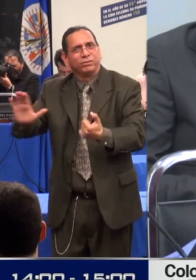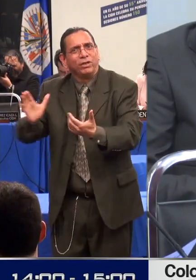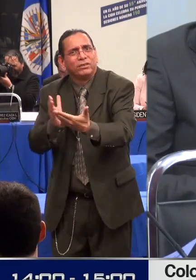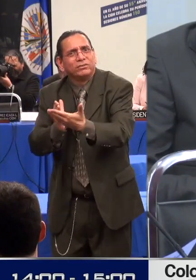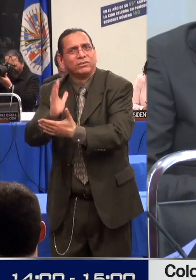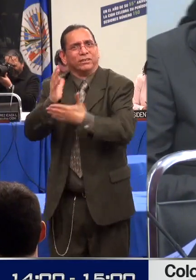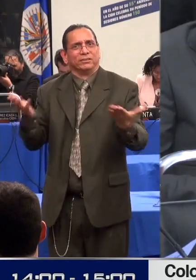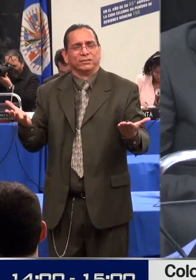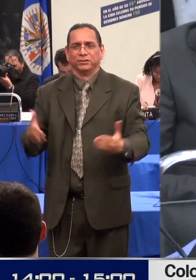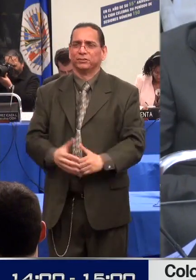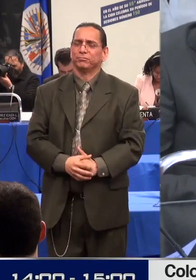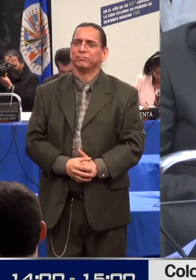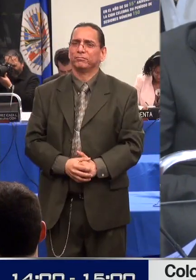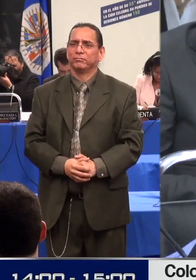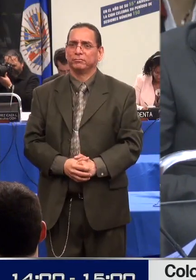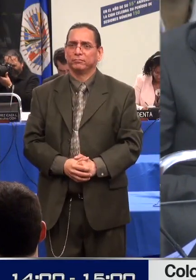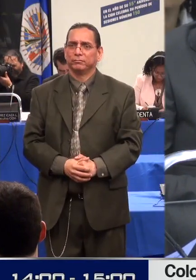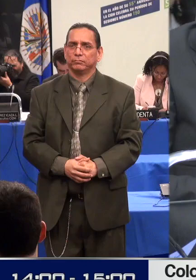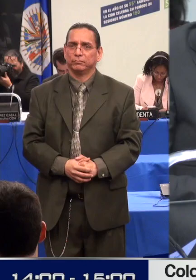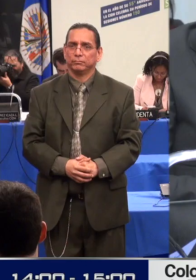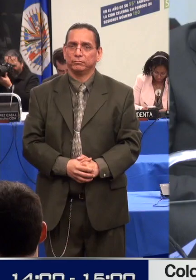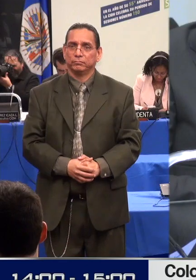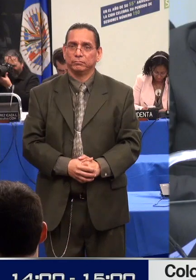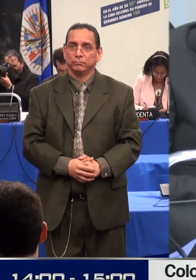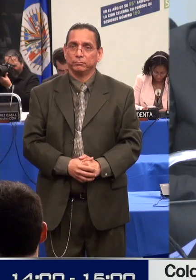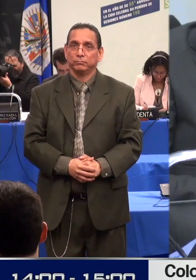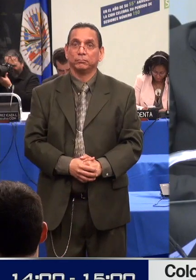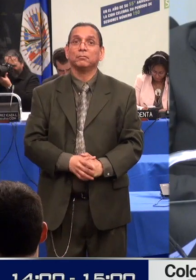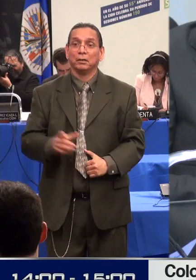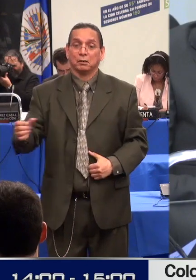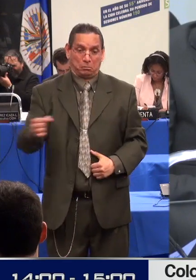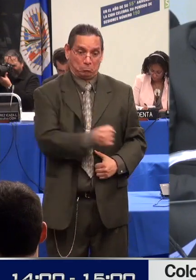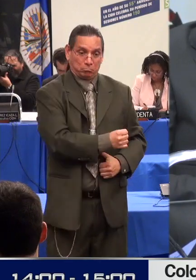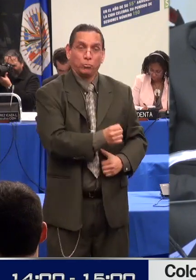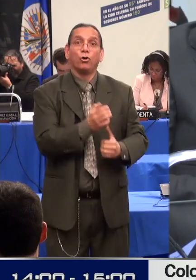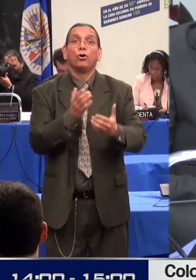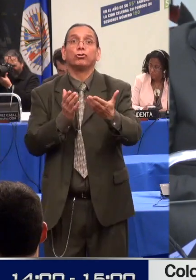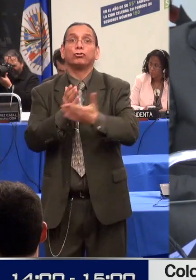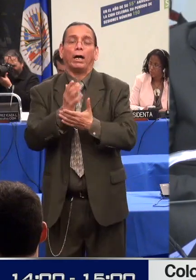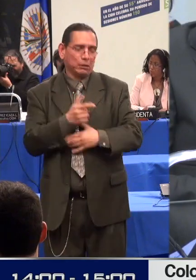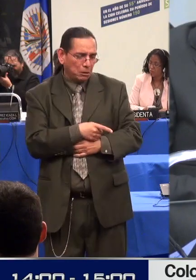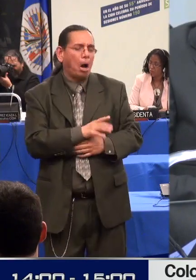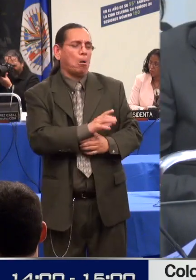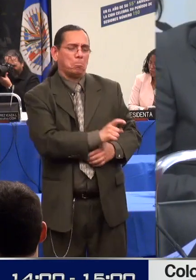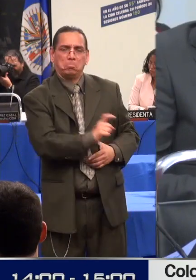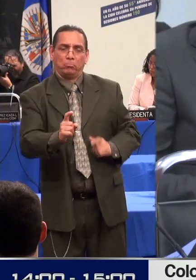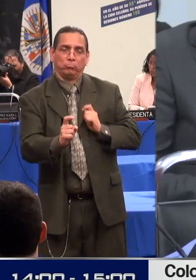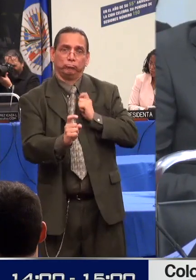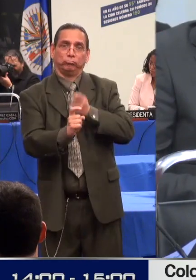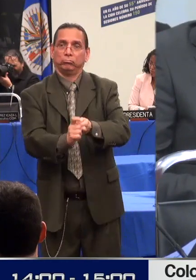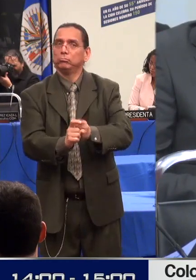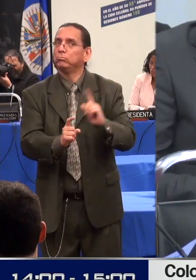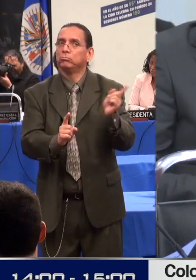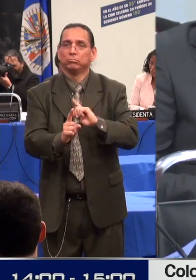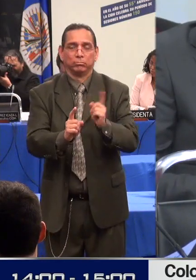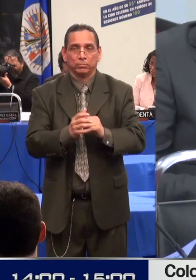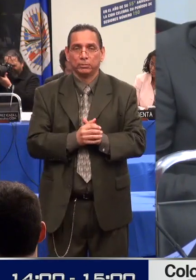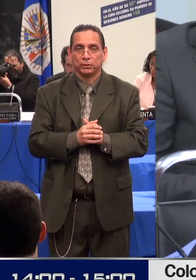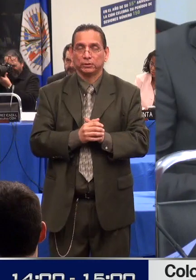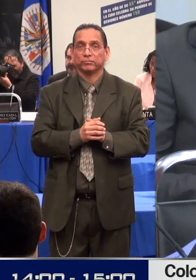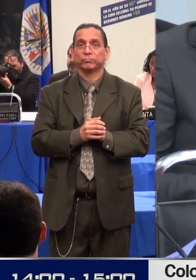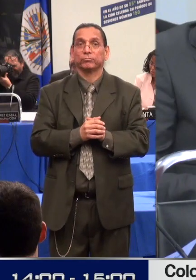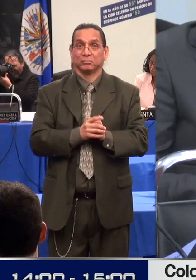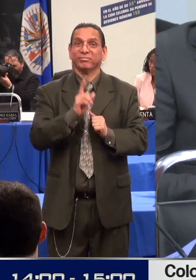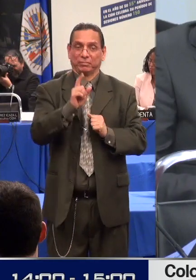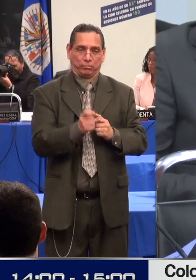Además, la ley impone el deber legal de iniciar el proceso de interdicción a padres, cónyuges y familiares hasta el tercer grado